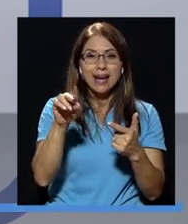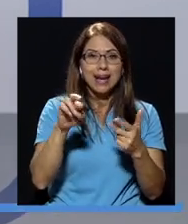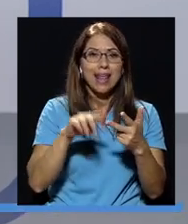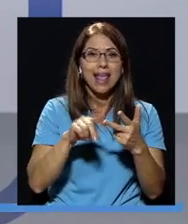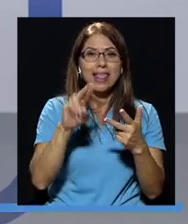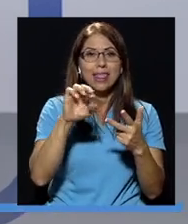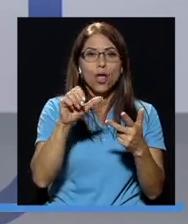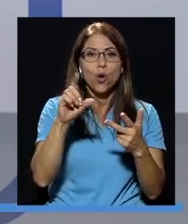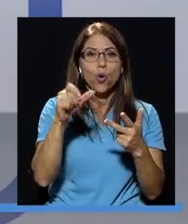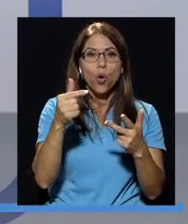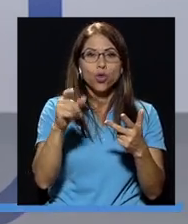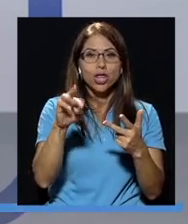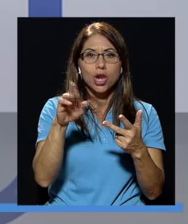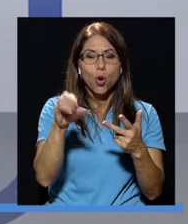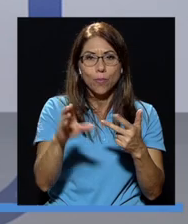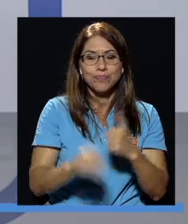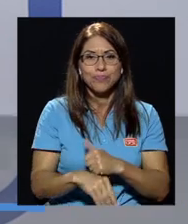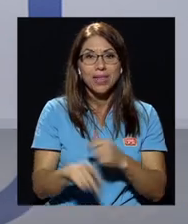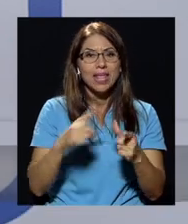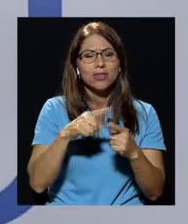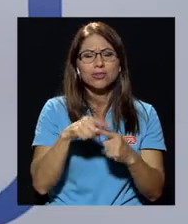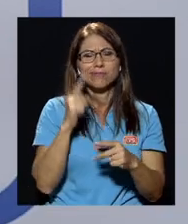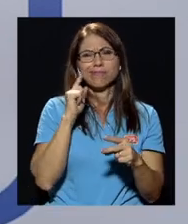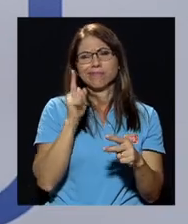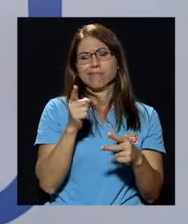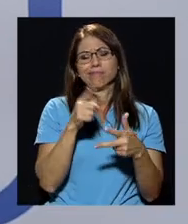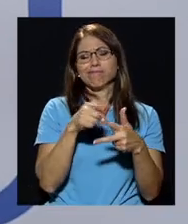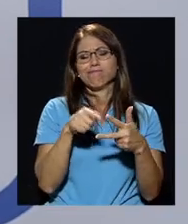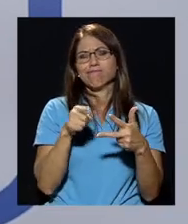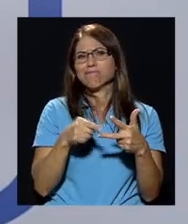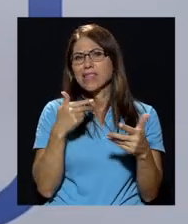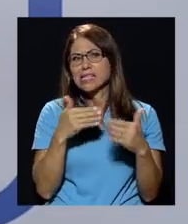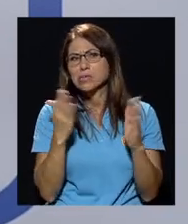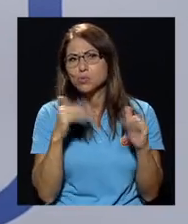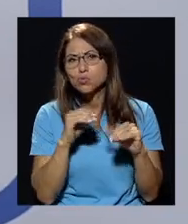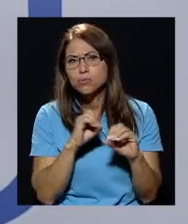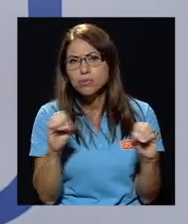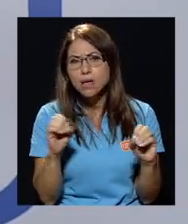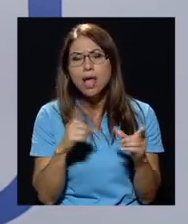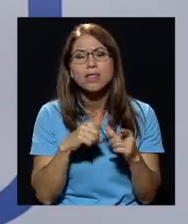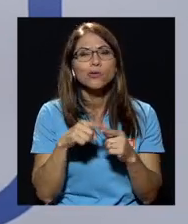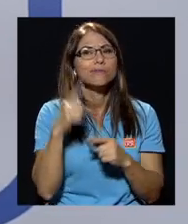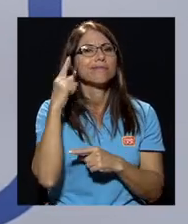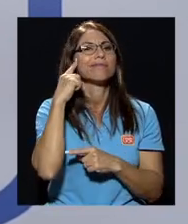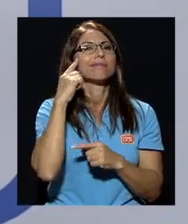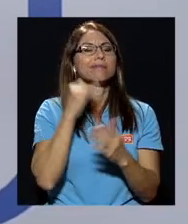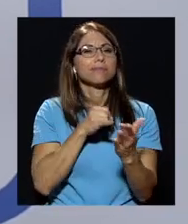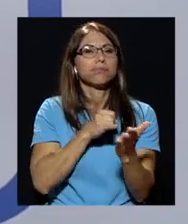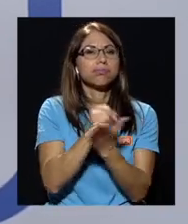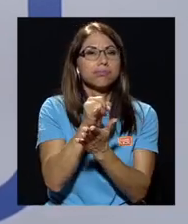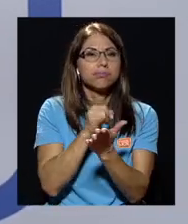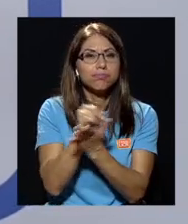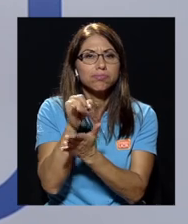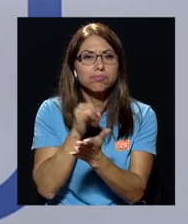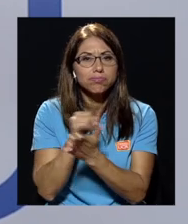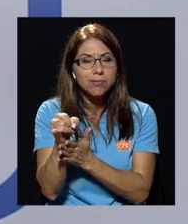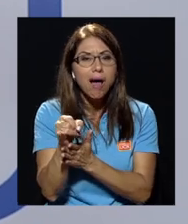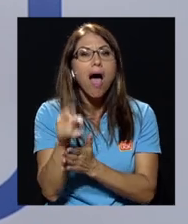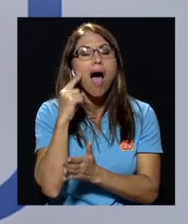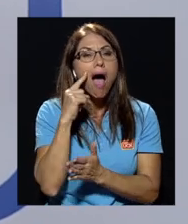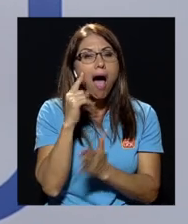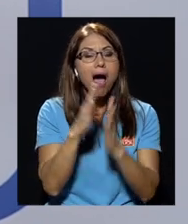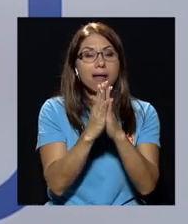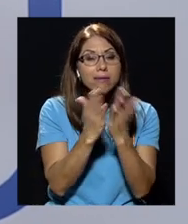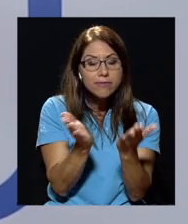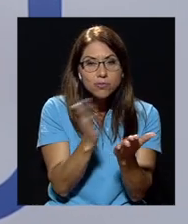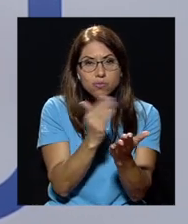esto, empezamos a consultar textos, empezamos a consultar historia y nos dimos